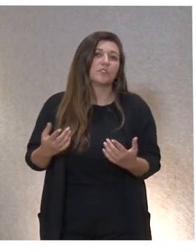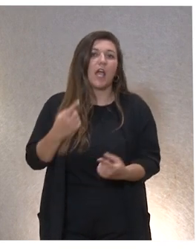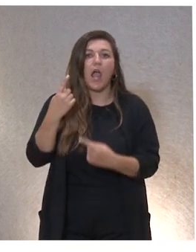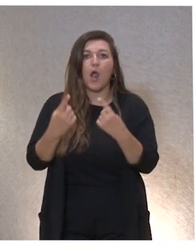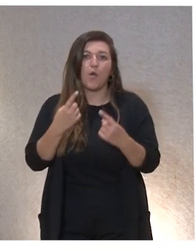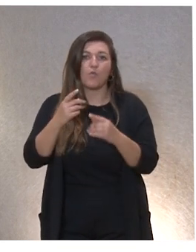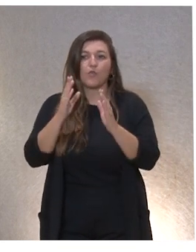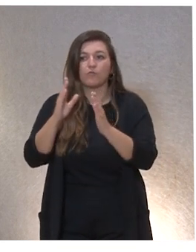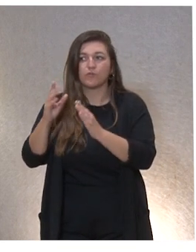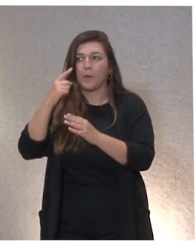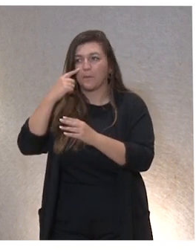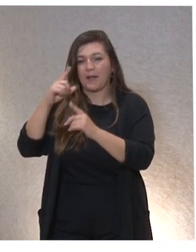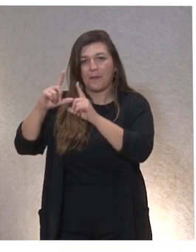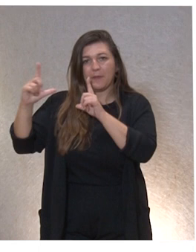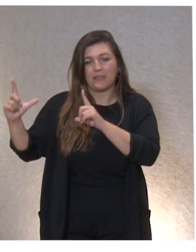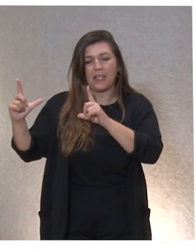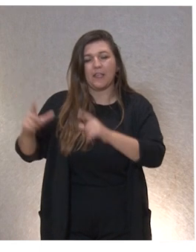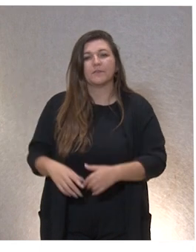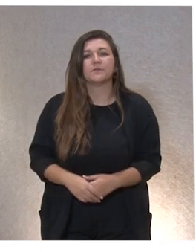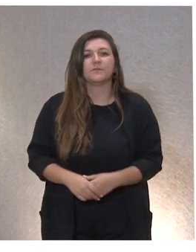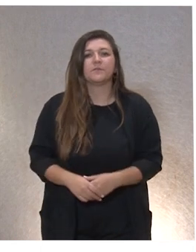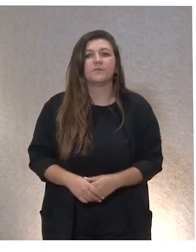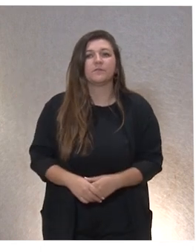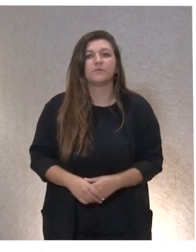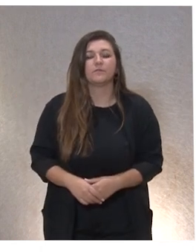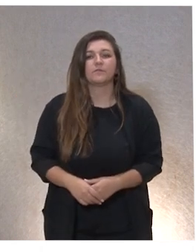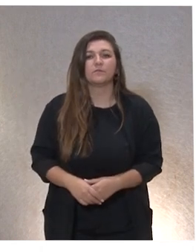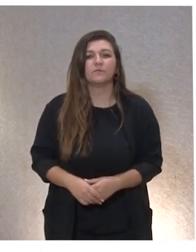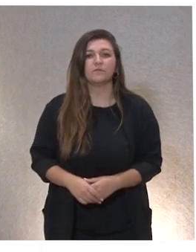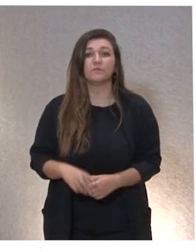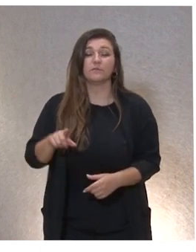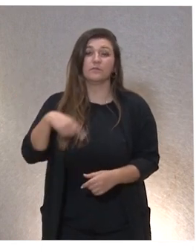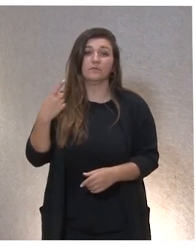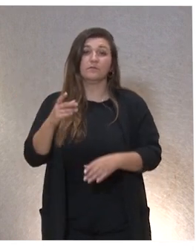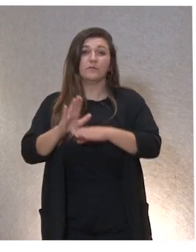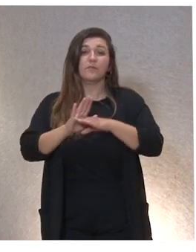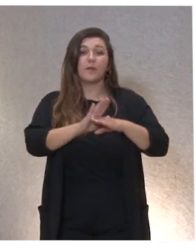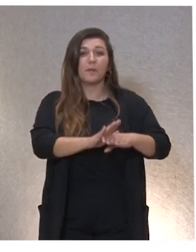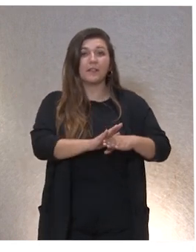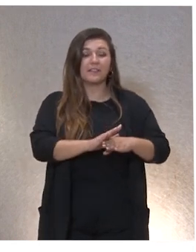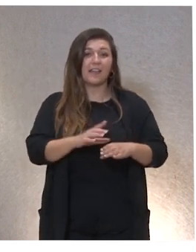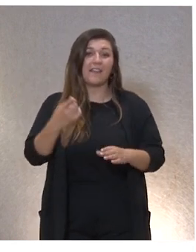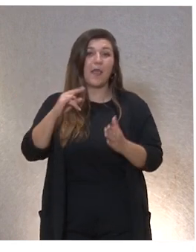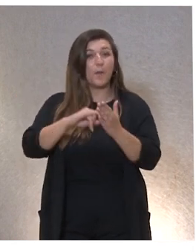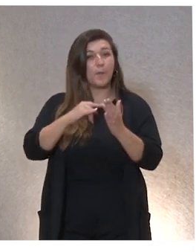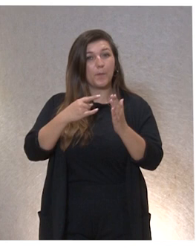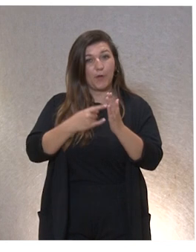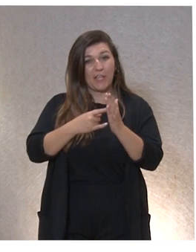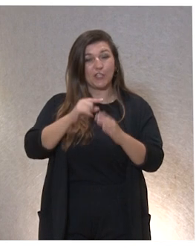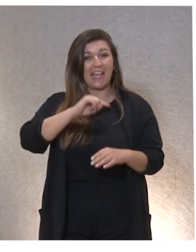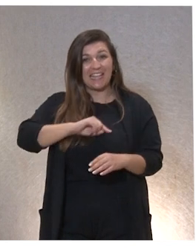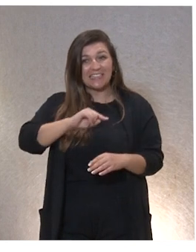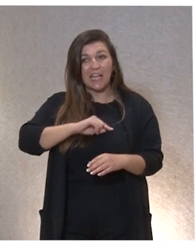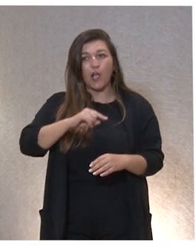módulos que veis en pantalla ¿vale? Luego también el proyecto ético se